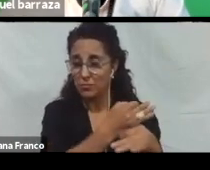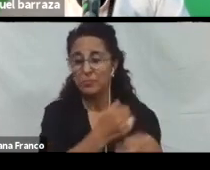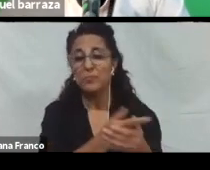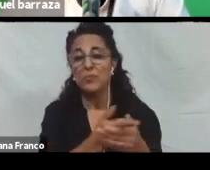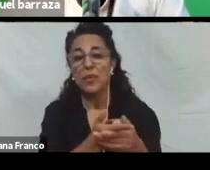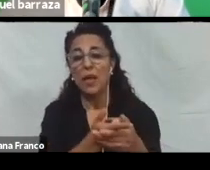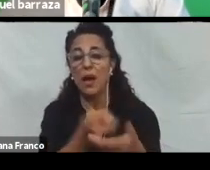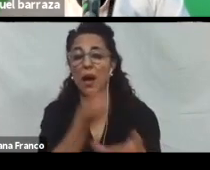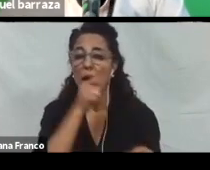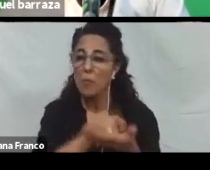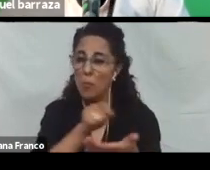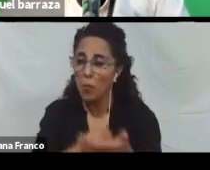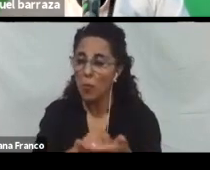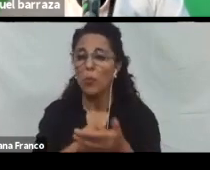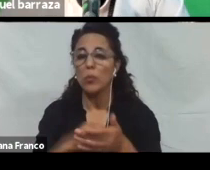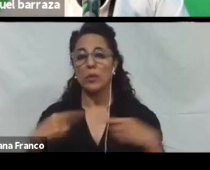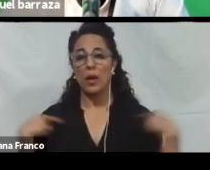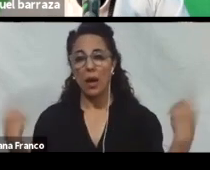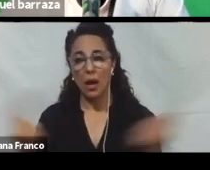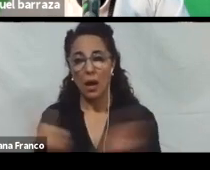Aulas virtuales. Entre otros.